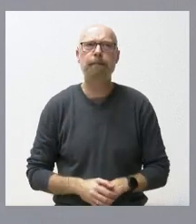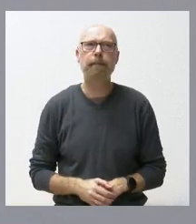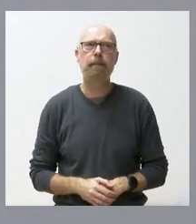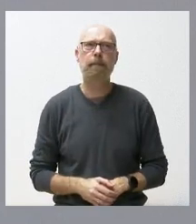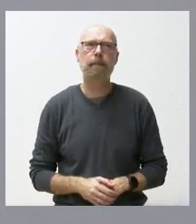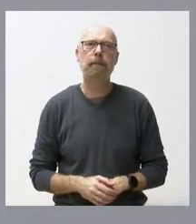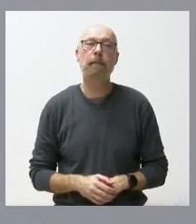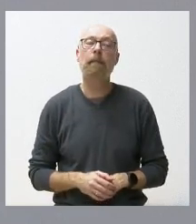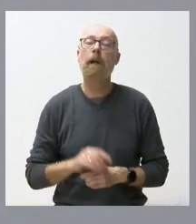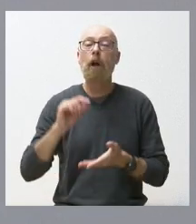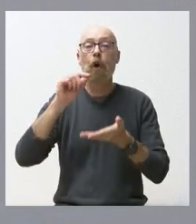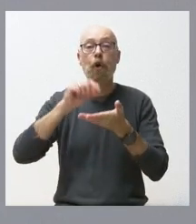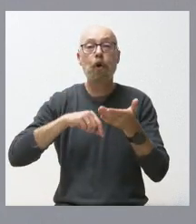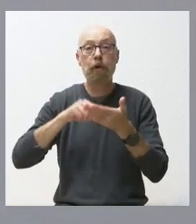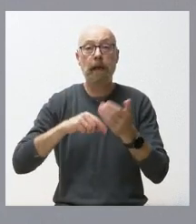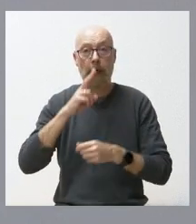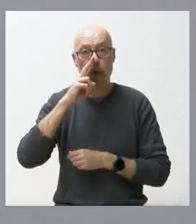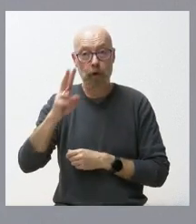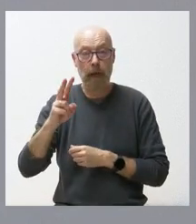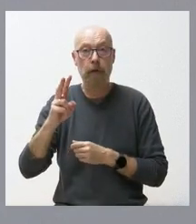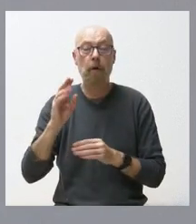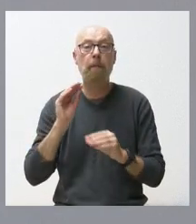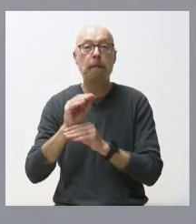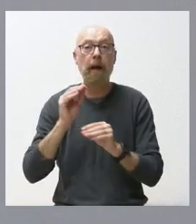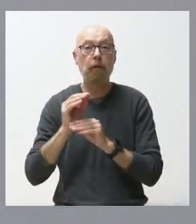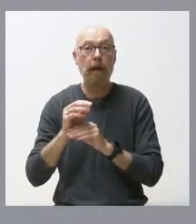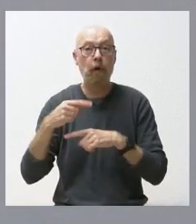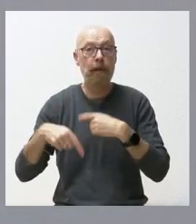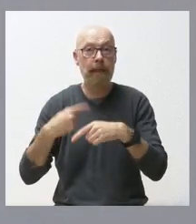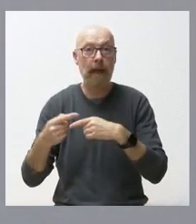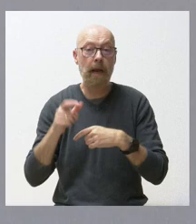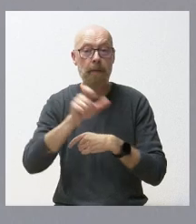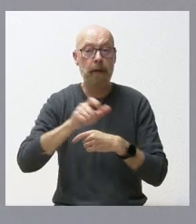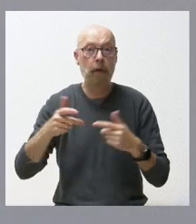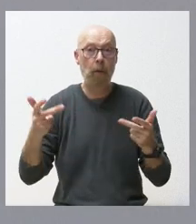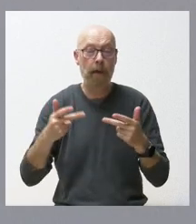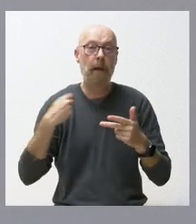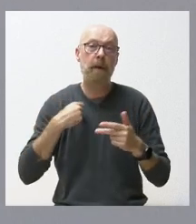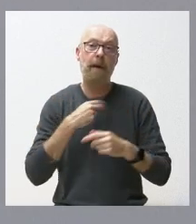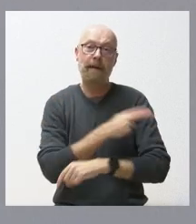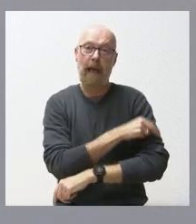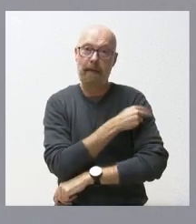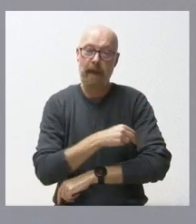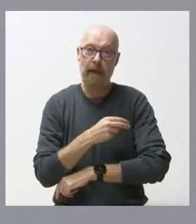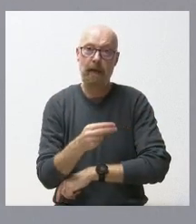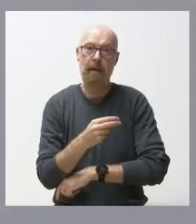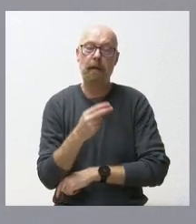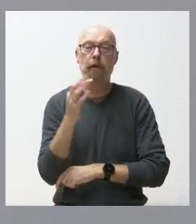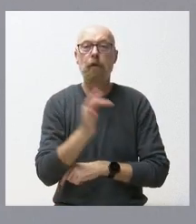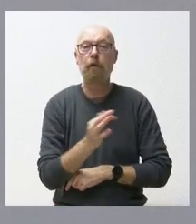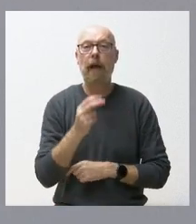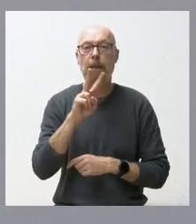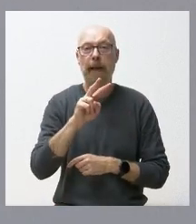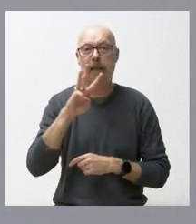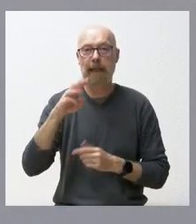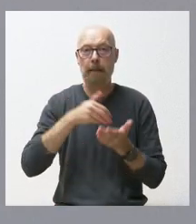Se contrata por dos años la manutención diaria del personal de urgencias de primaria y emergencia de SACIL. El importe son 23 millones y medio y